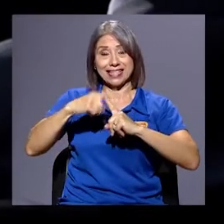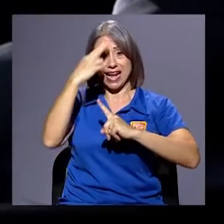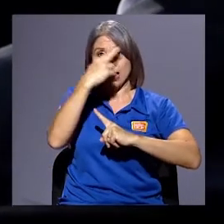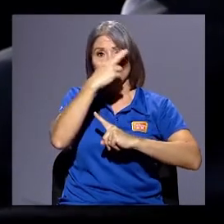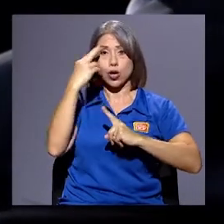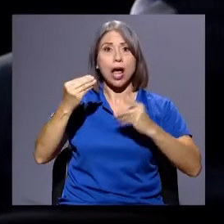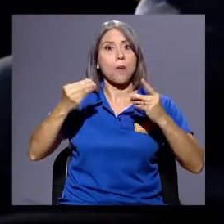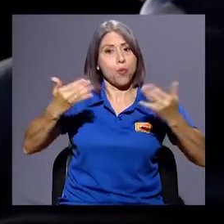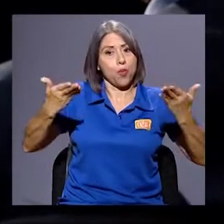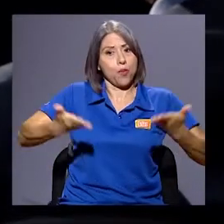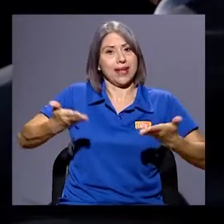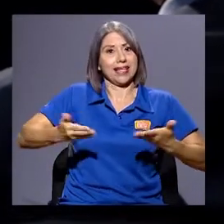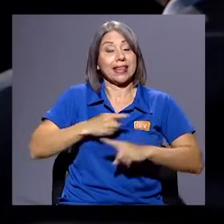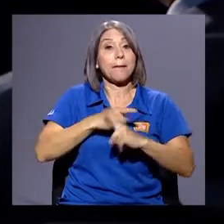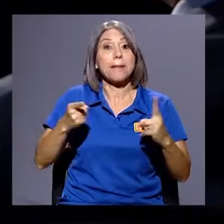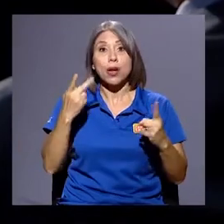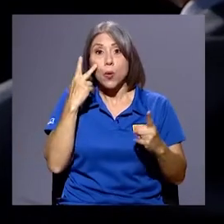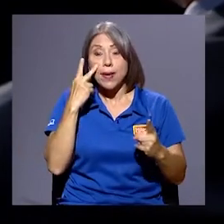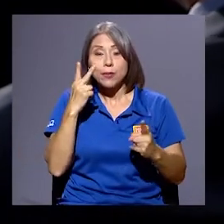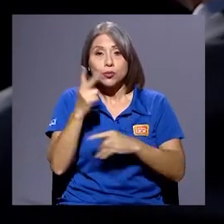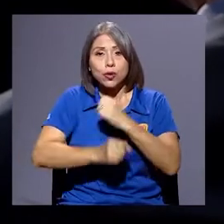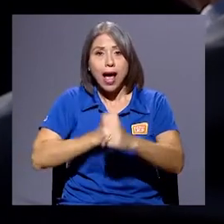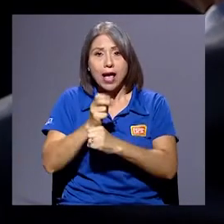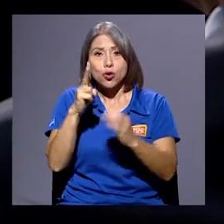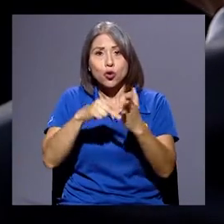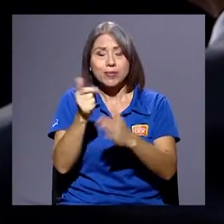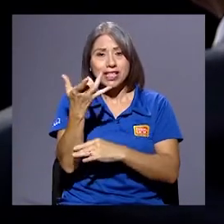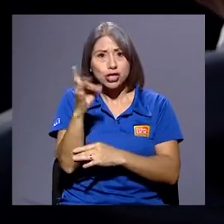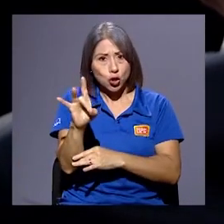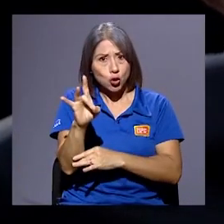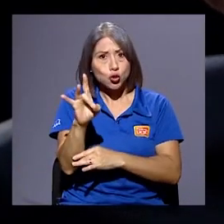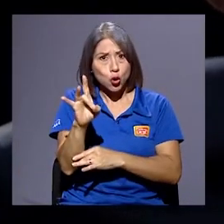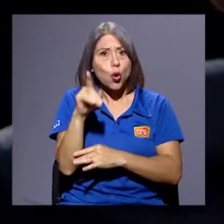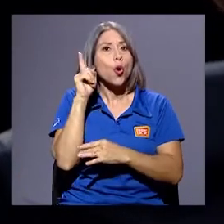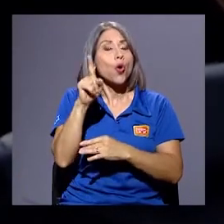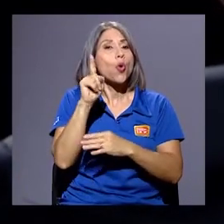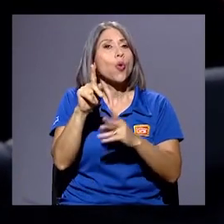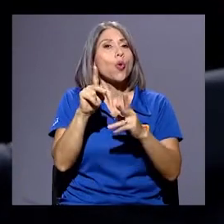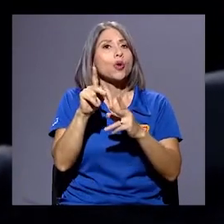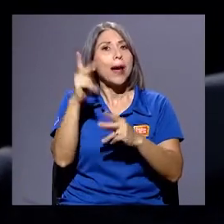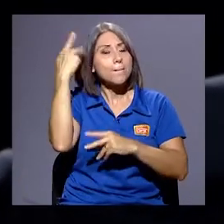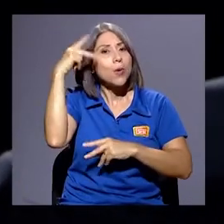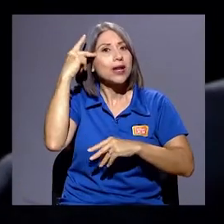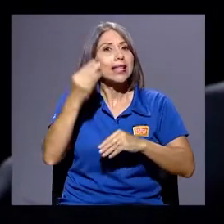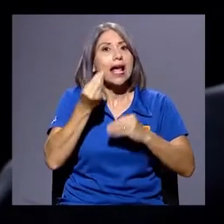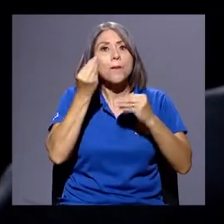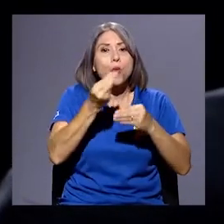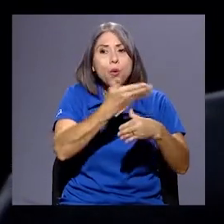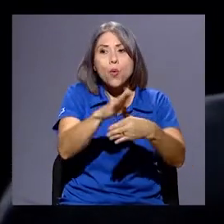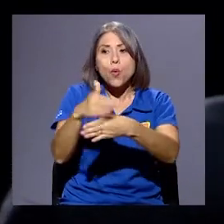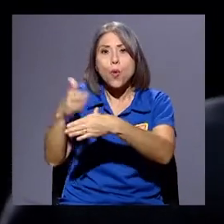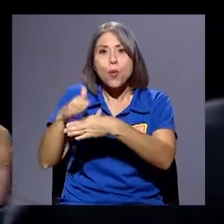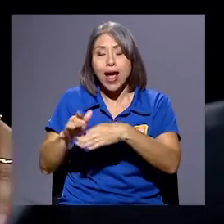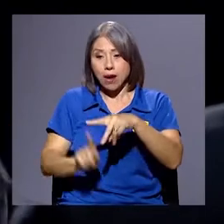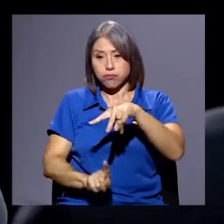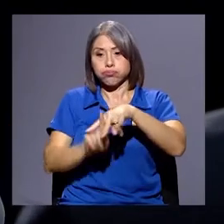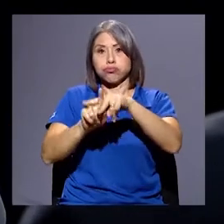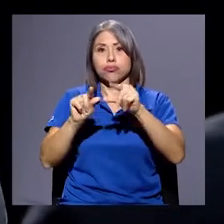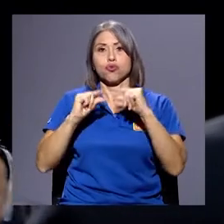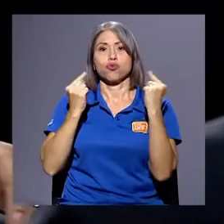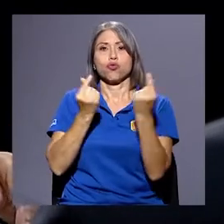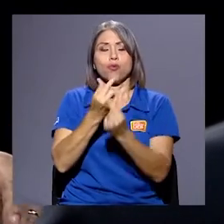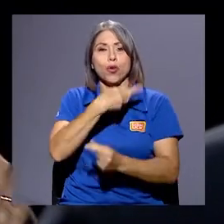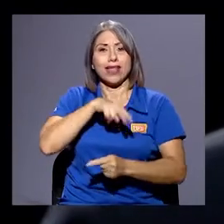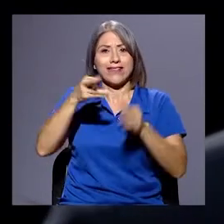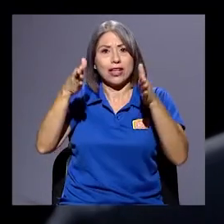2018, una elección muy polarizante, aparecen también un grupo de religiosos que han permanecido en el tiempo, que